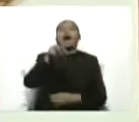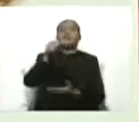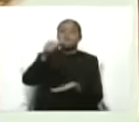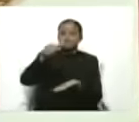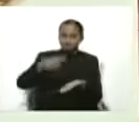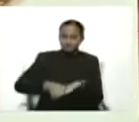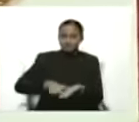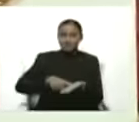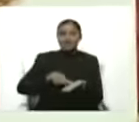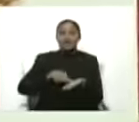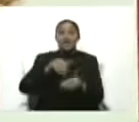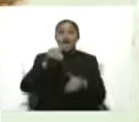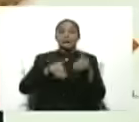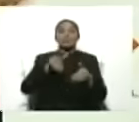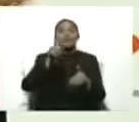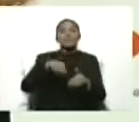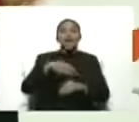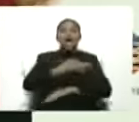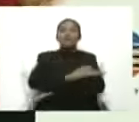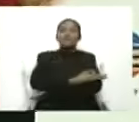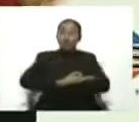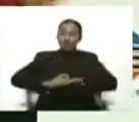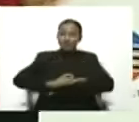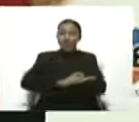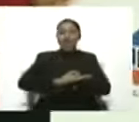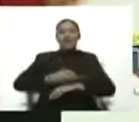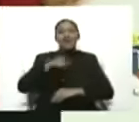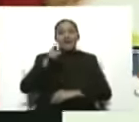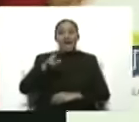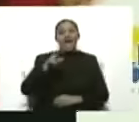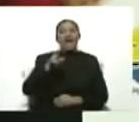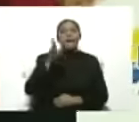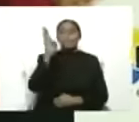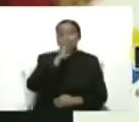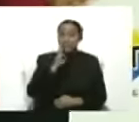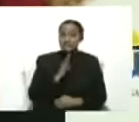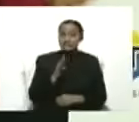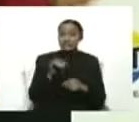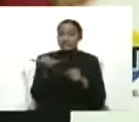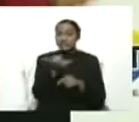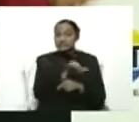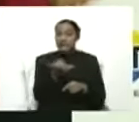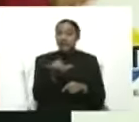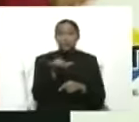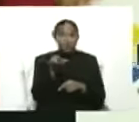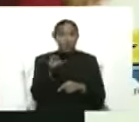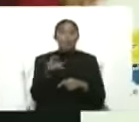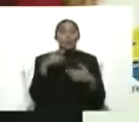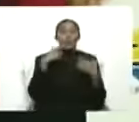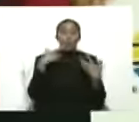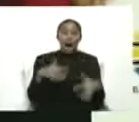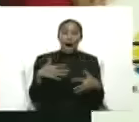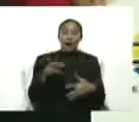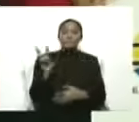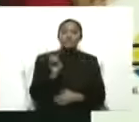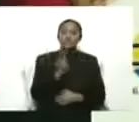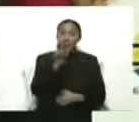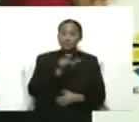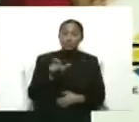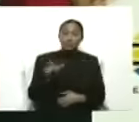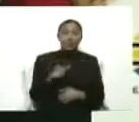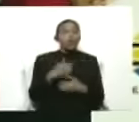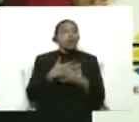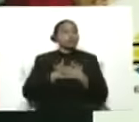con Brasil, esos son los venezolanos valientes, valientes, ¿no? Venezolanos